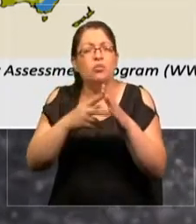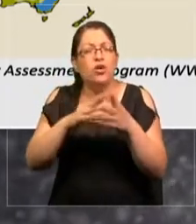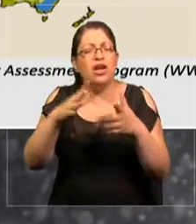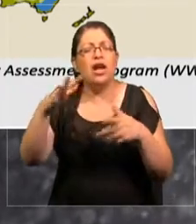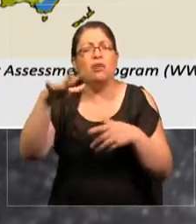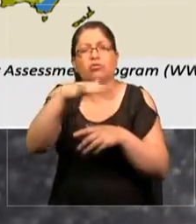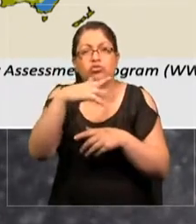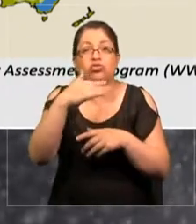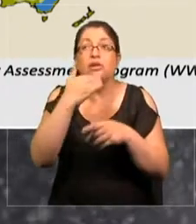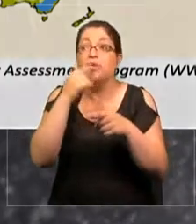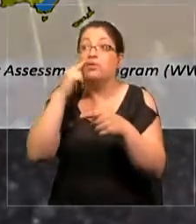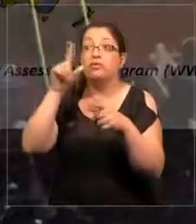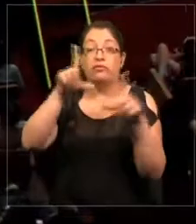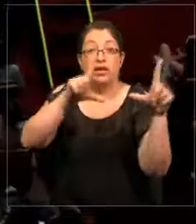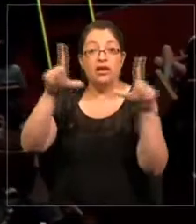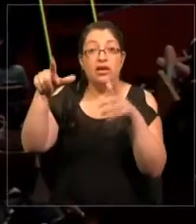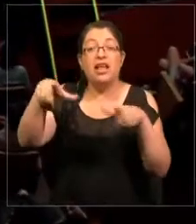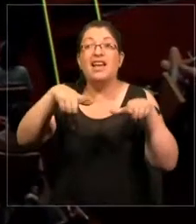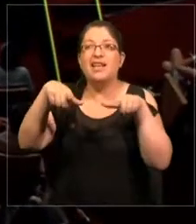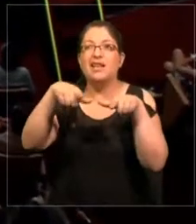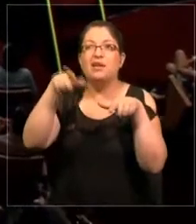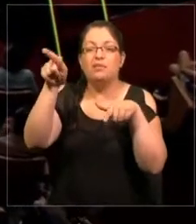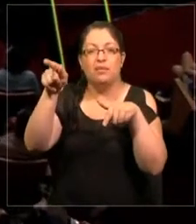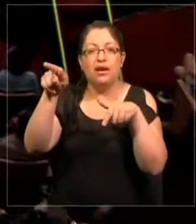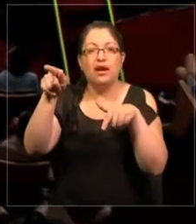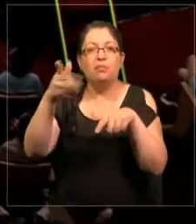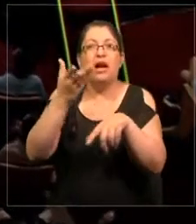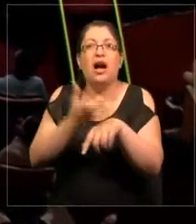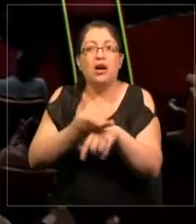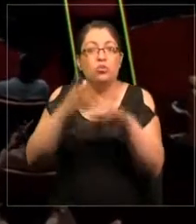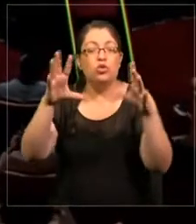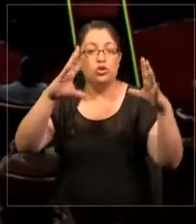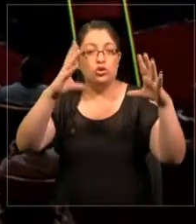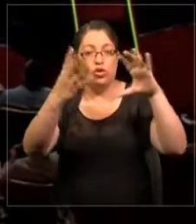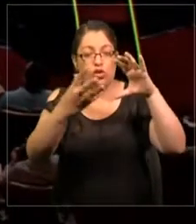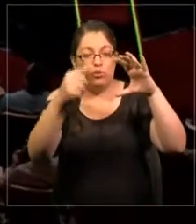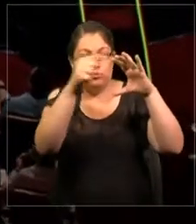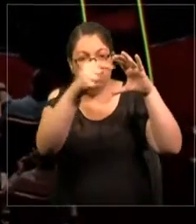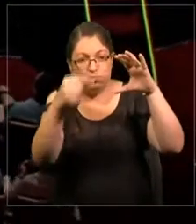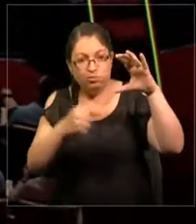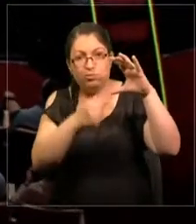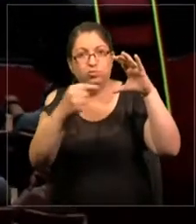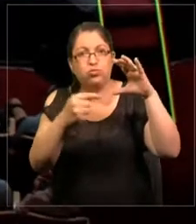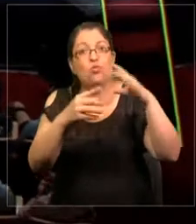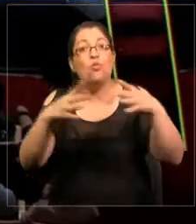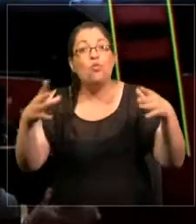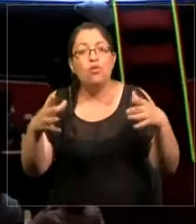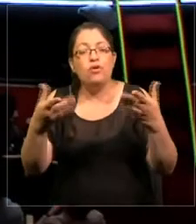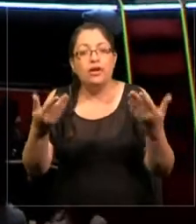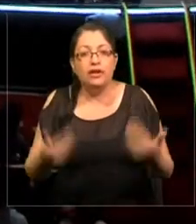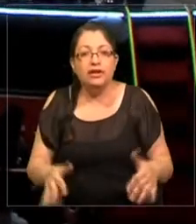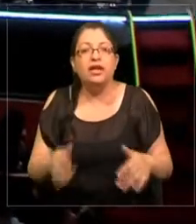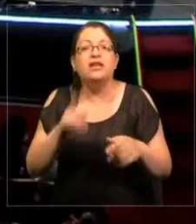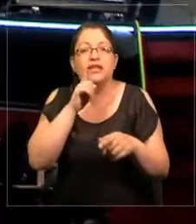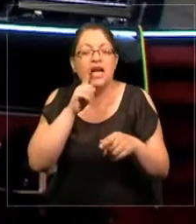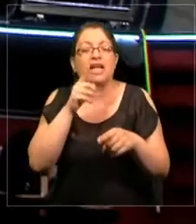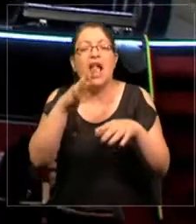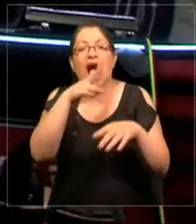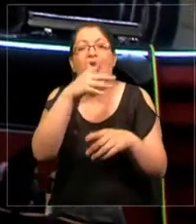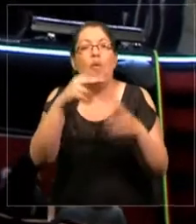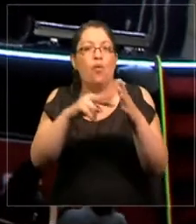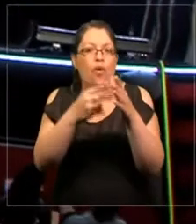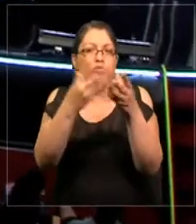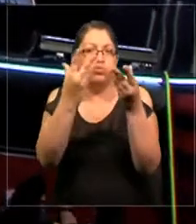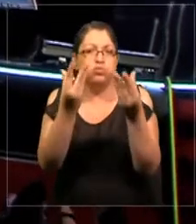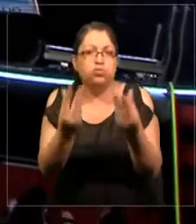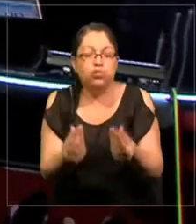también. Pueden ver en el mapa que gran parte del mundo ya ve esta escasez del agua.